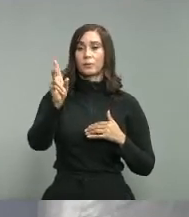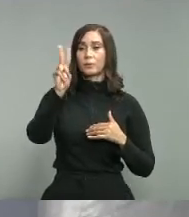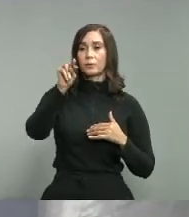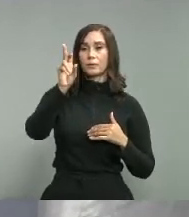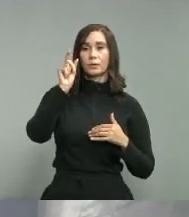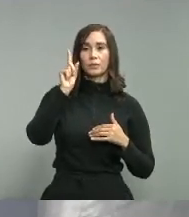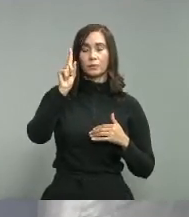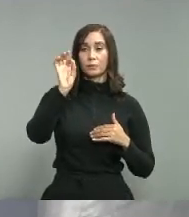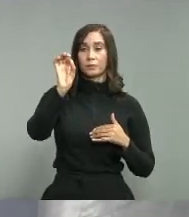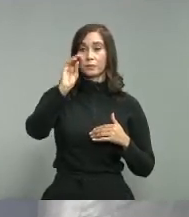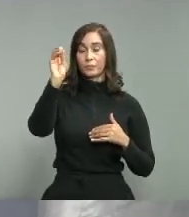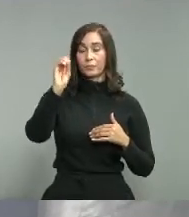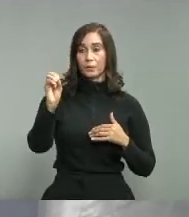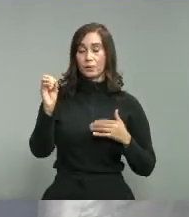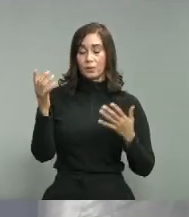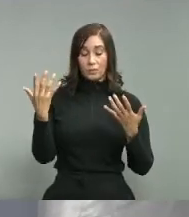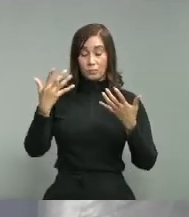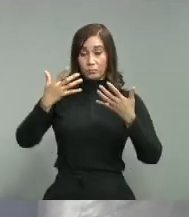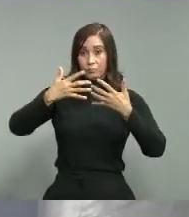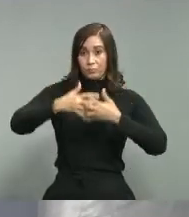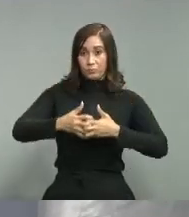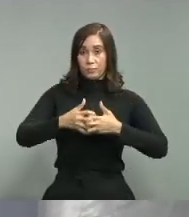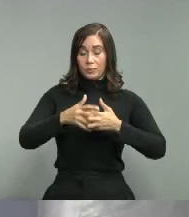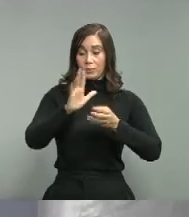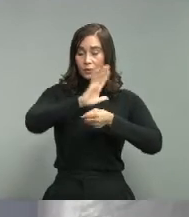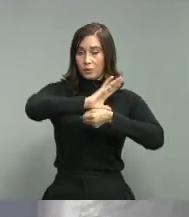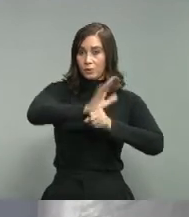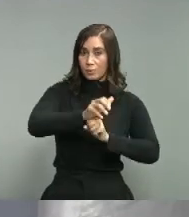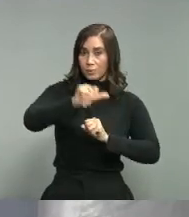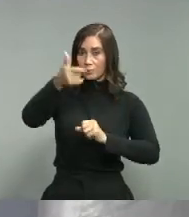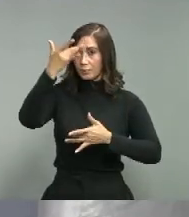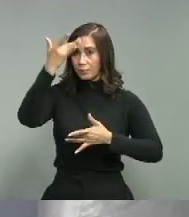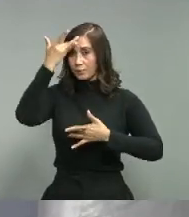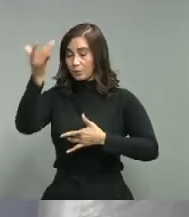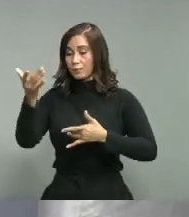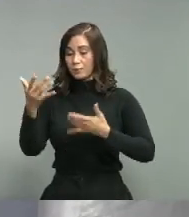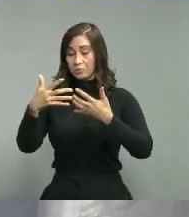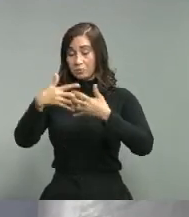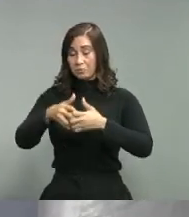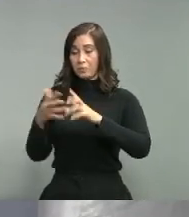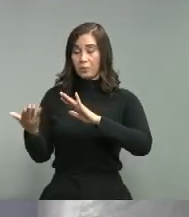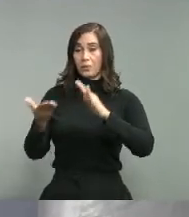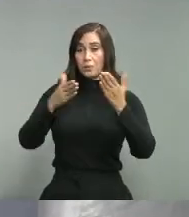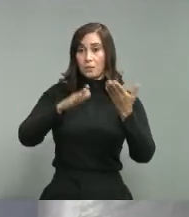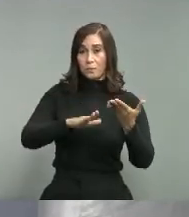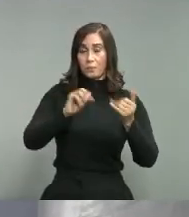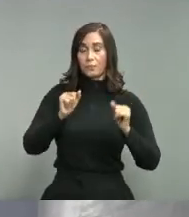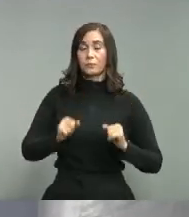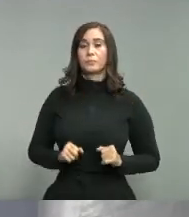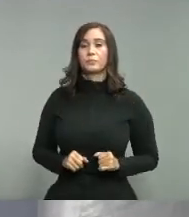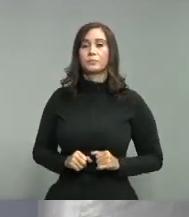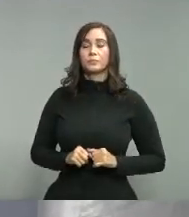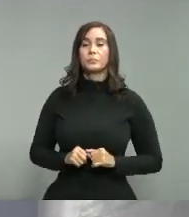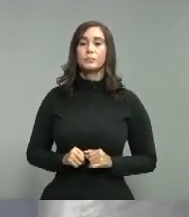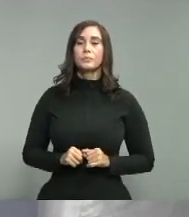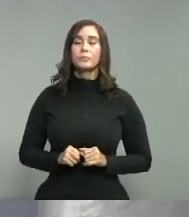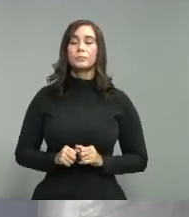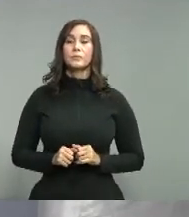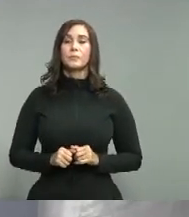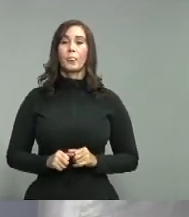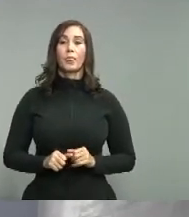ciento son los antecedentes principales de los fallecidos al día de hoy las